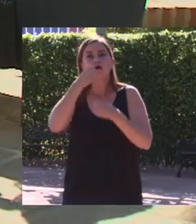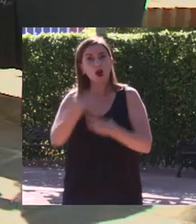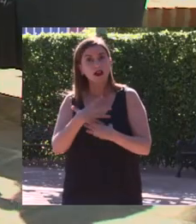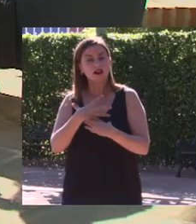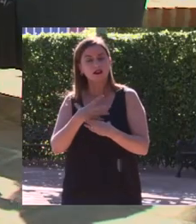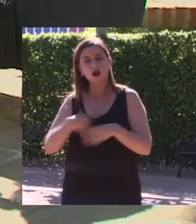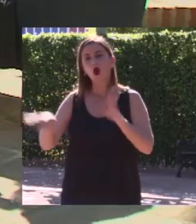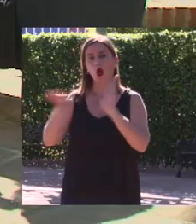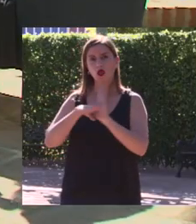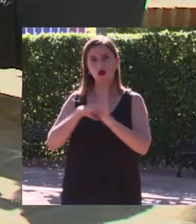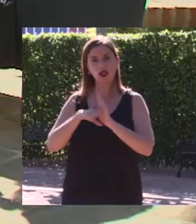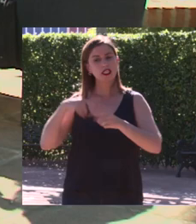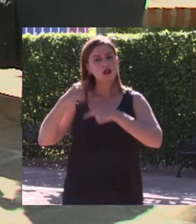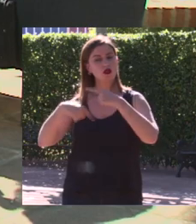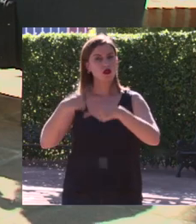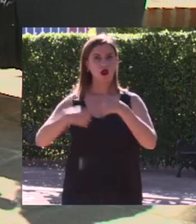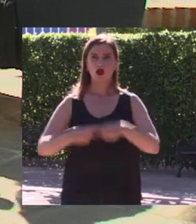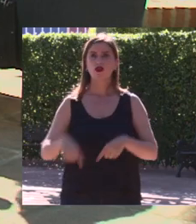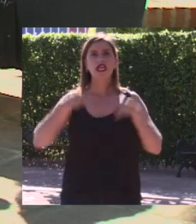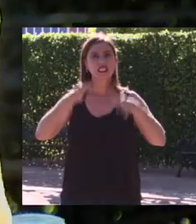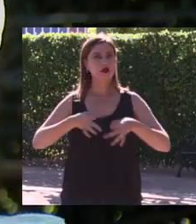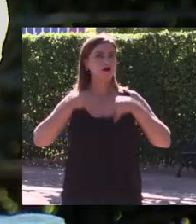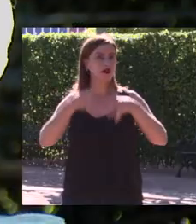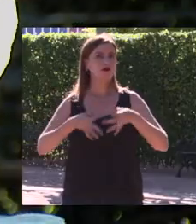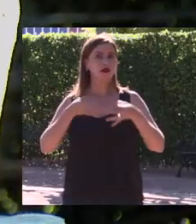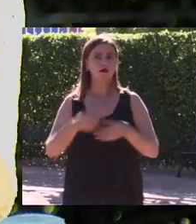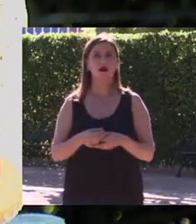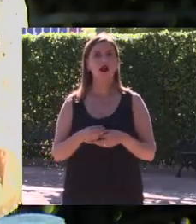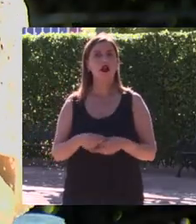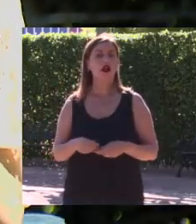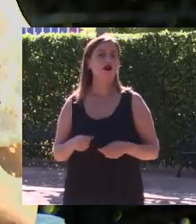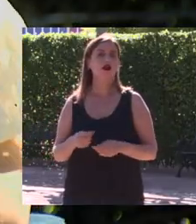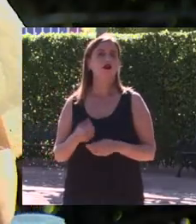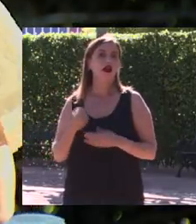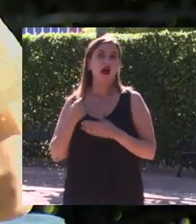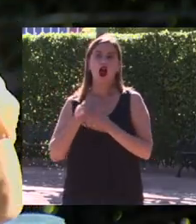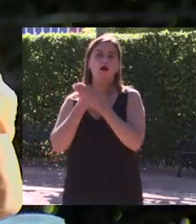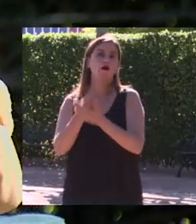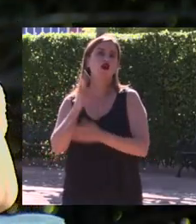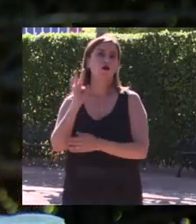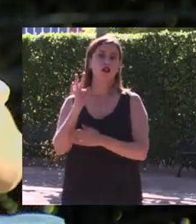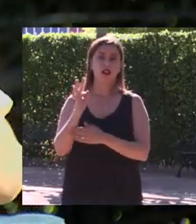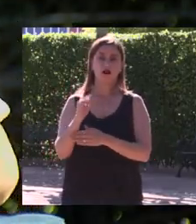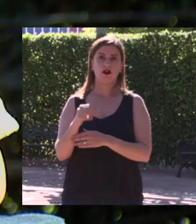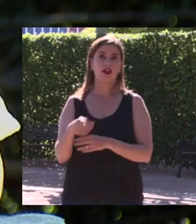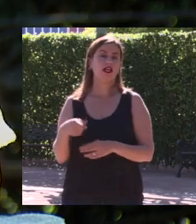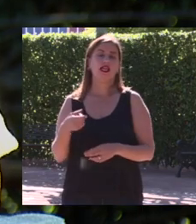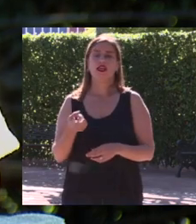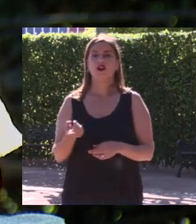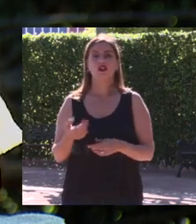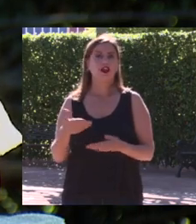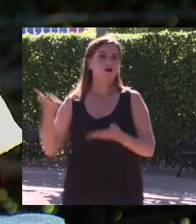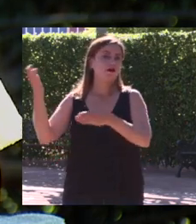pasen todos los días pasen siempre el reforzo muy bien nuestra decana no es tan fritona